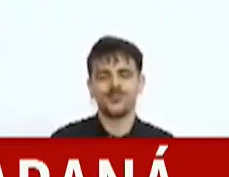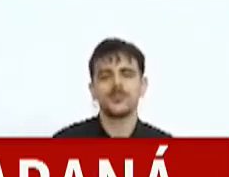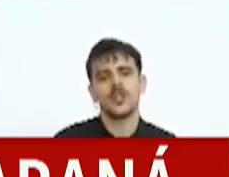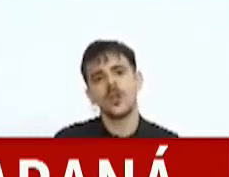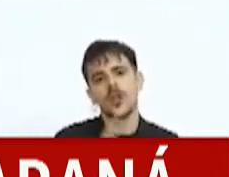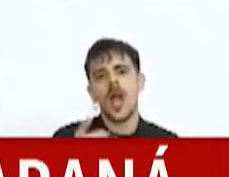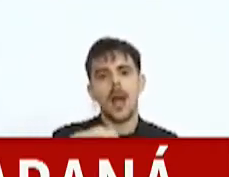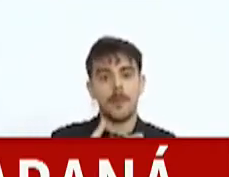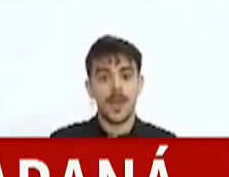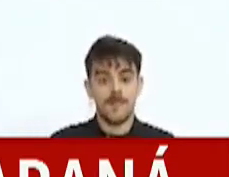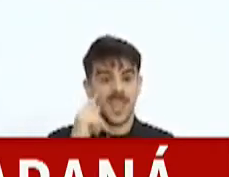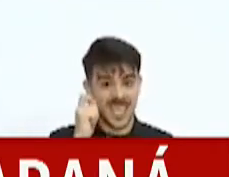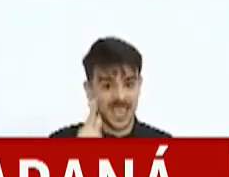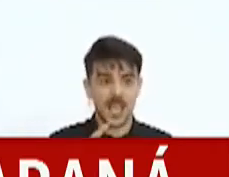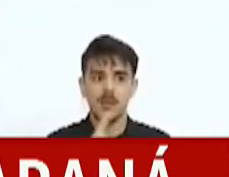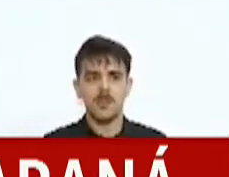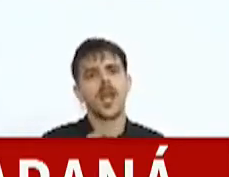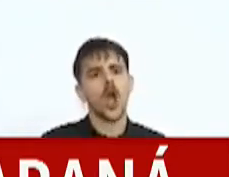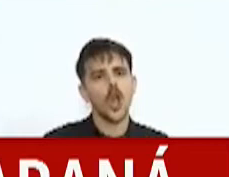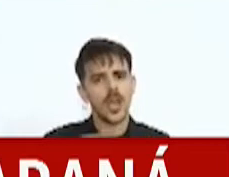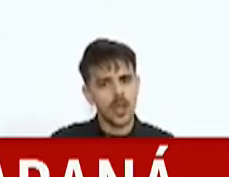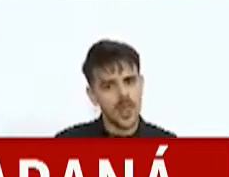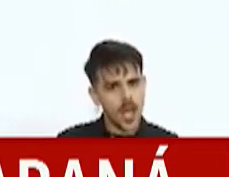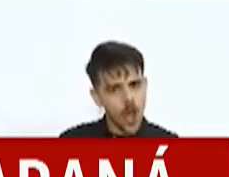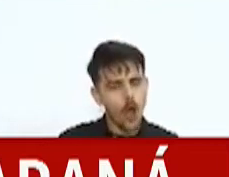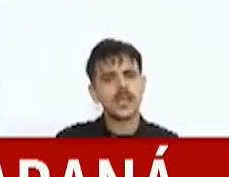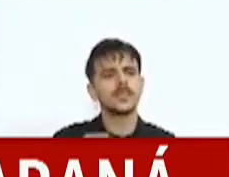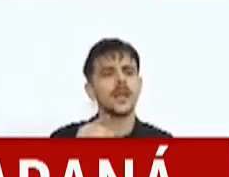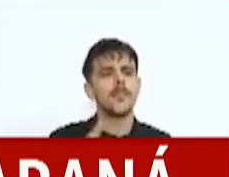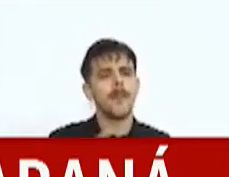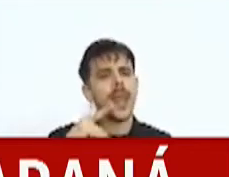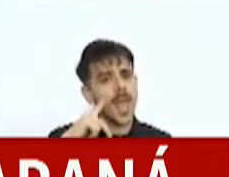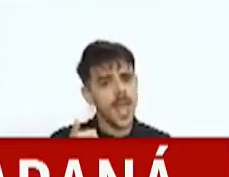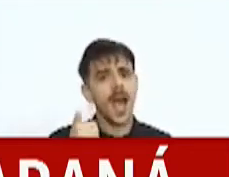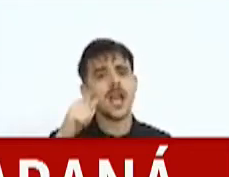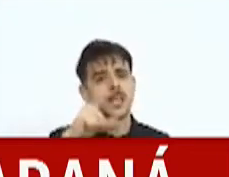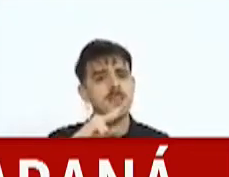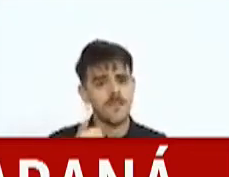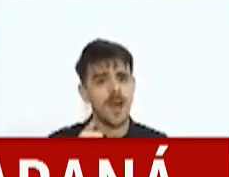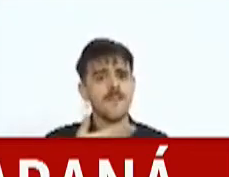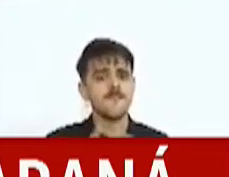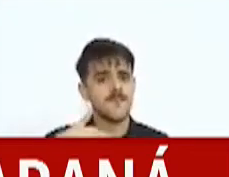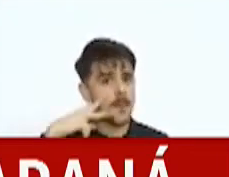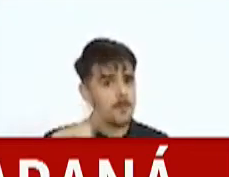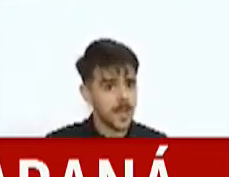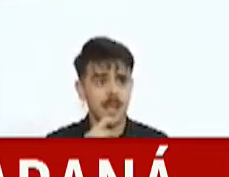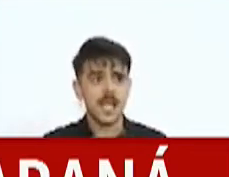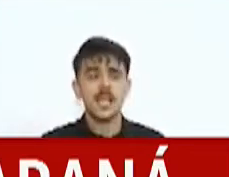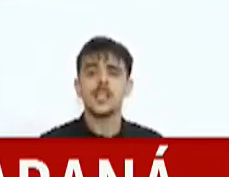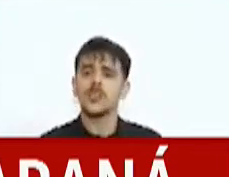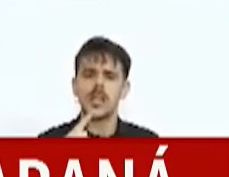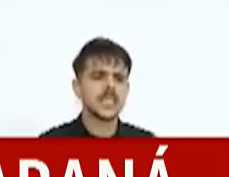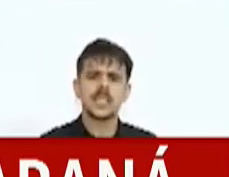coordinadora del COES, María Eva Famín, para que la ciudad de Paraná deje de tener la calificación epidemiológica de transmisión por